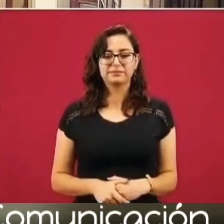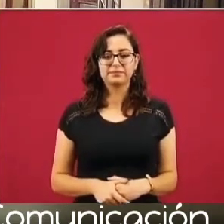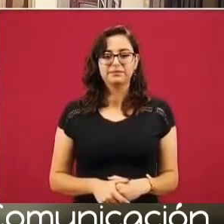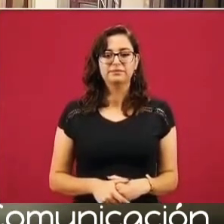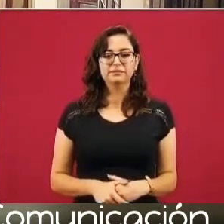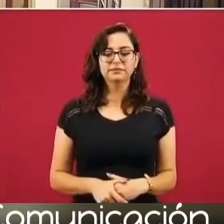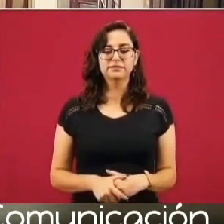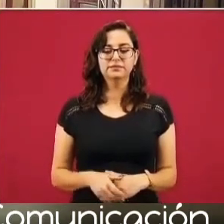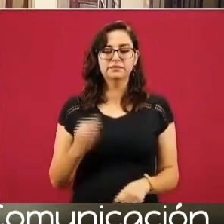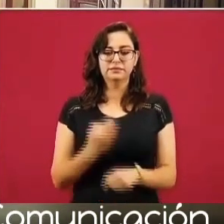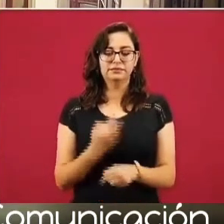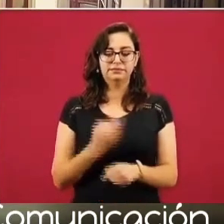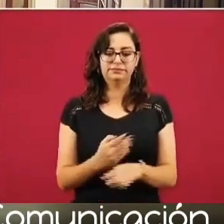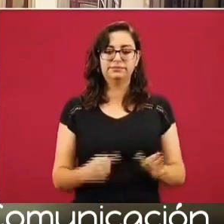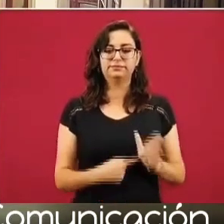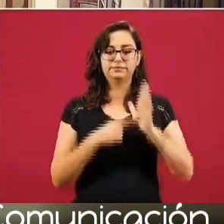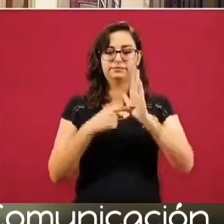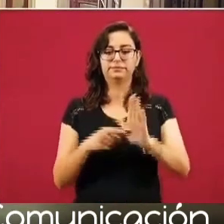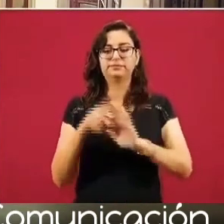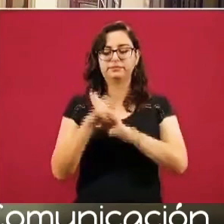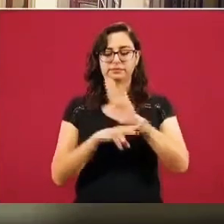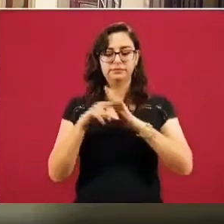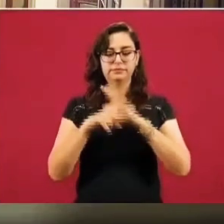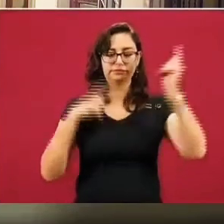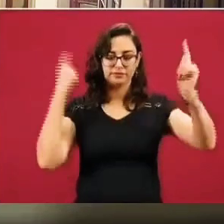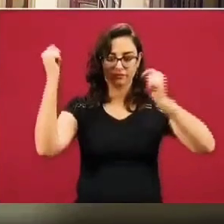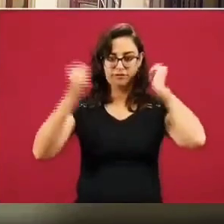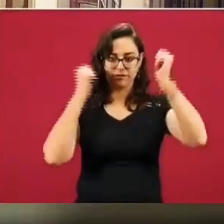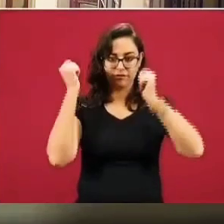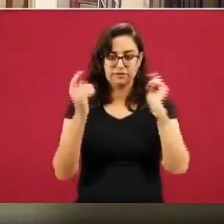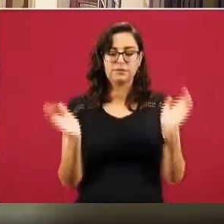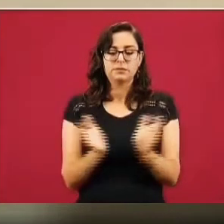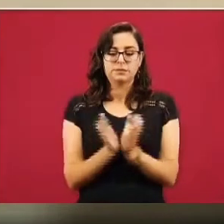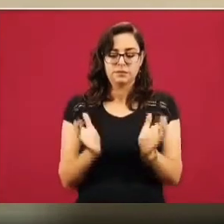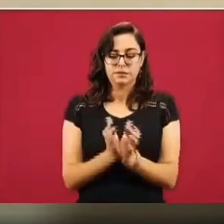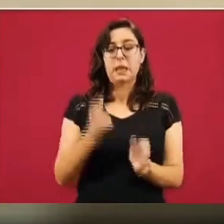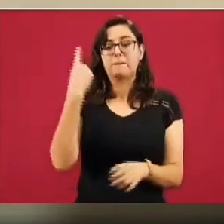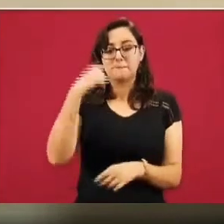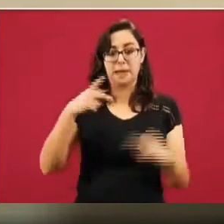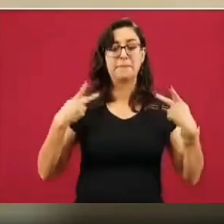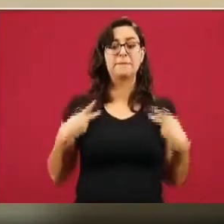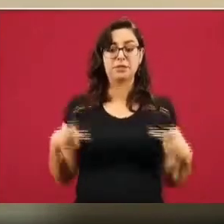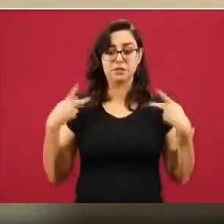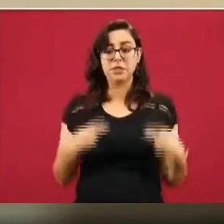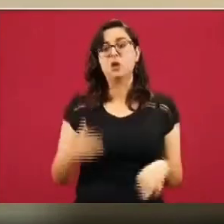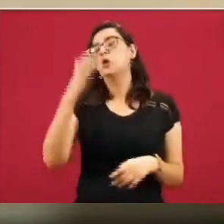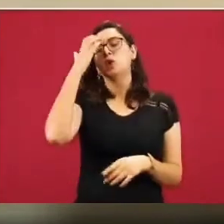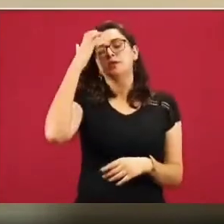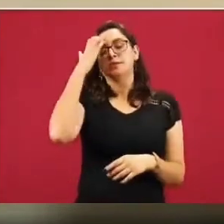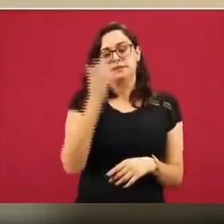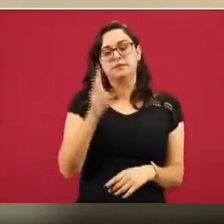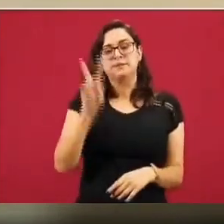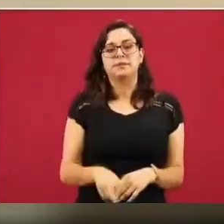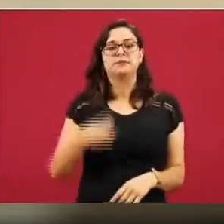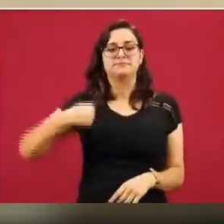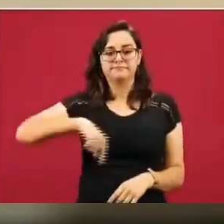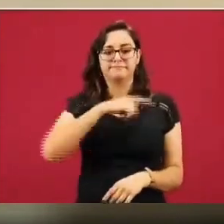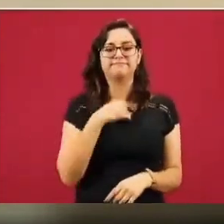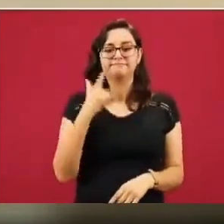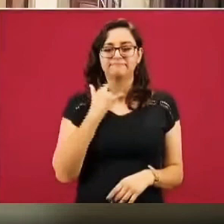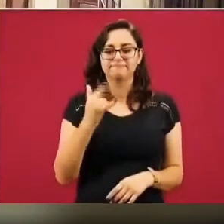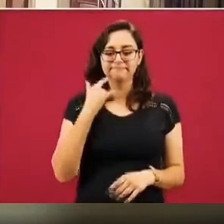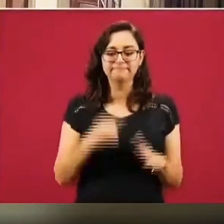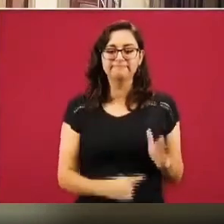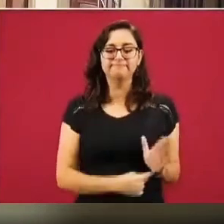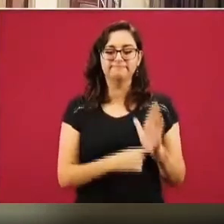Traemos un video precisamente de turiste, lo que está haciendo turiste para que la gente conozca este esfuerzo que estamos haciendo. ¿Sí